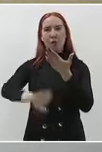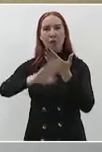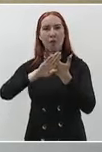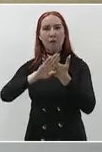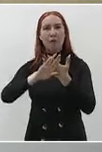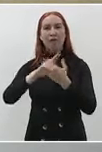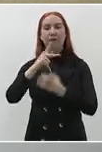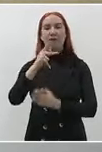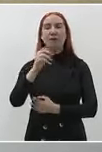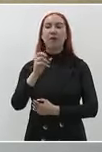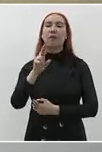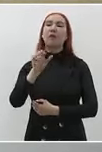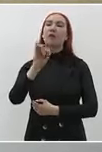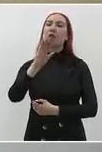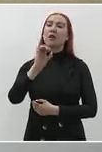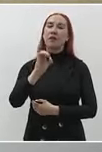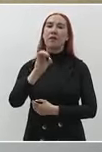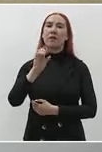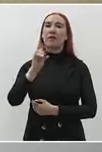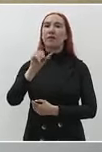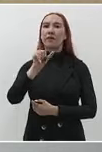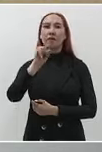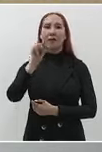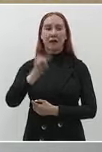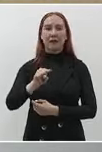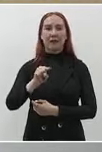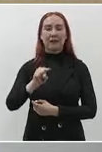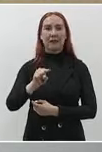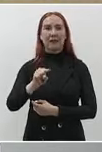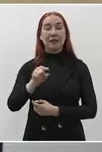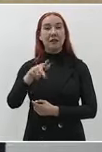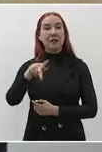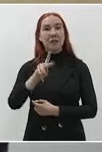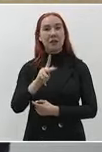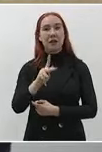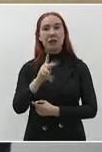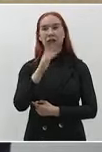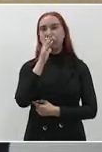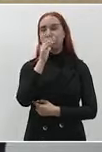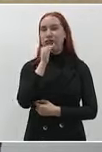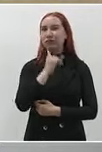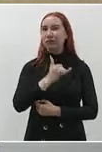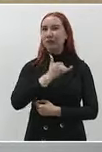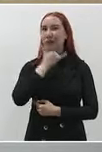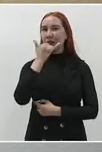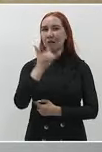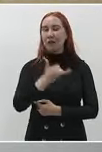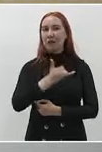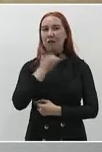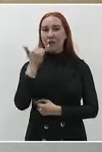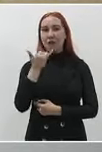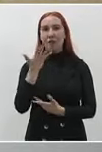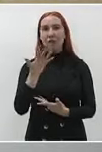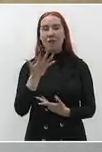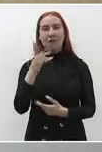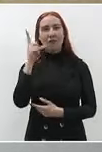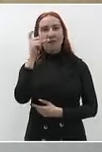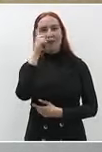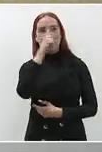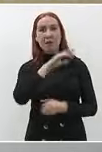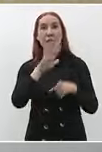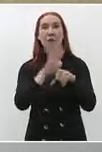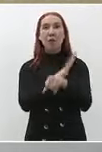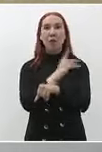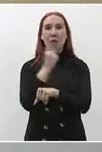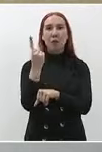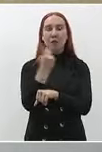el levantamiento porque los tenían vigilados